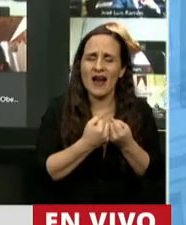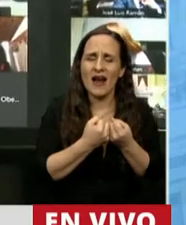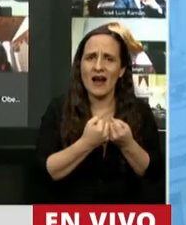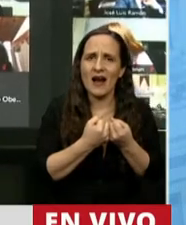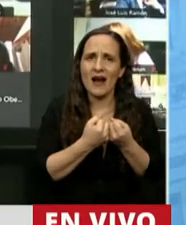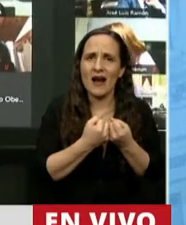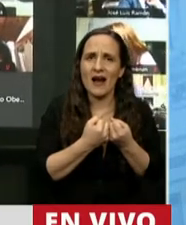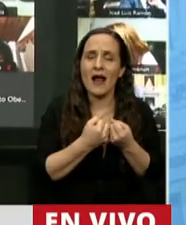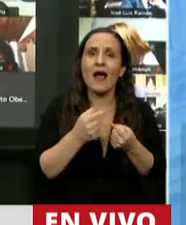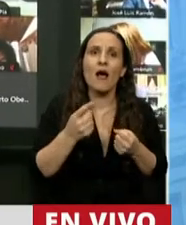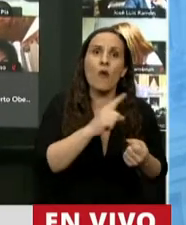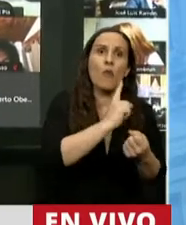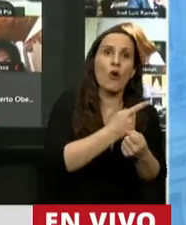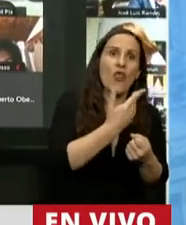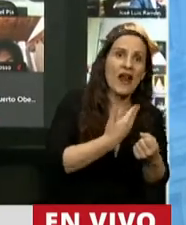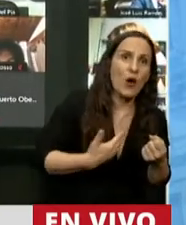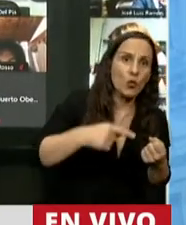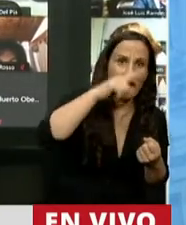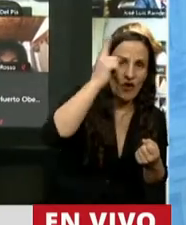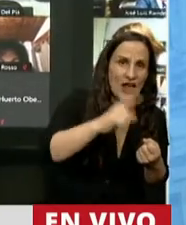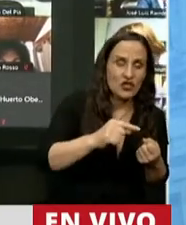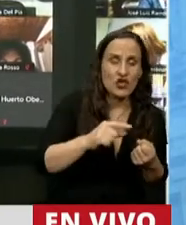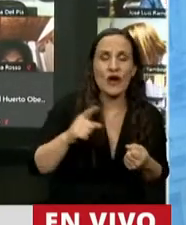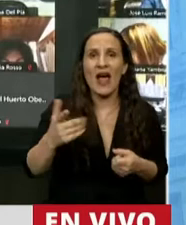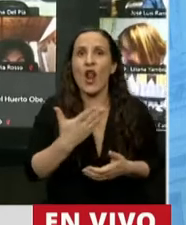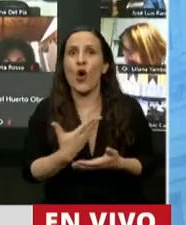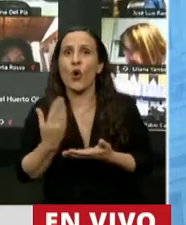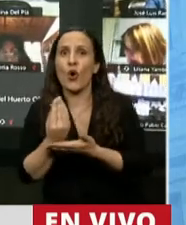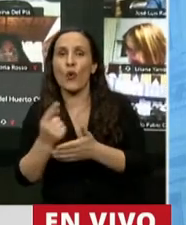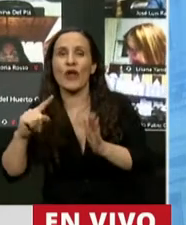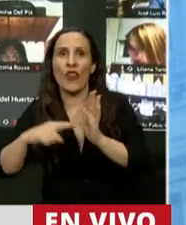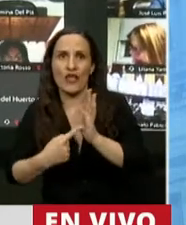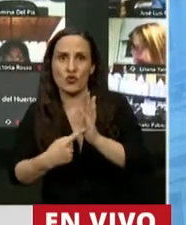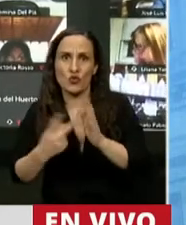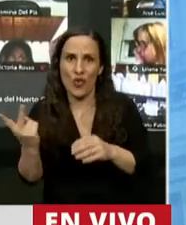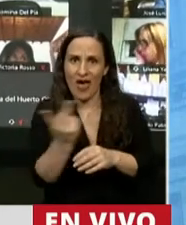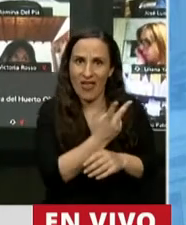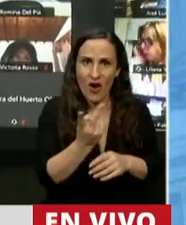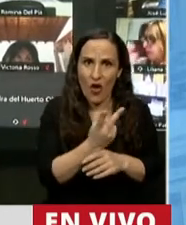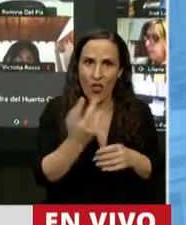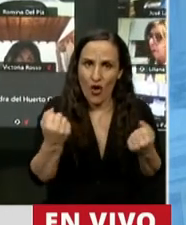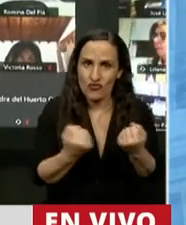por el Poder Ejecutivo Nacional y el Gobierno de la Ciudad Autónoma de Buenos Aires.